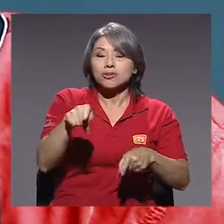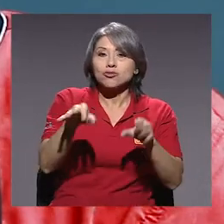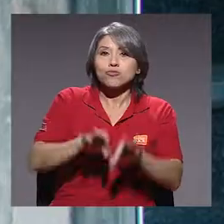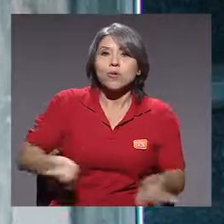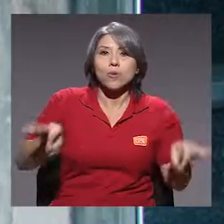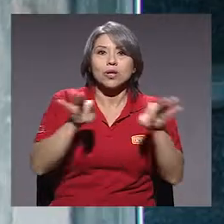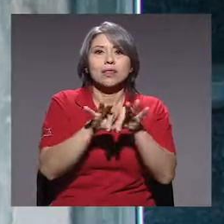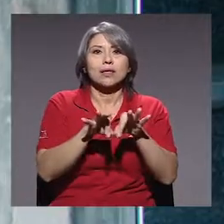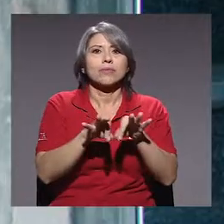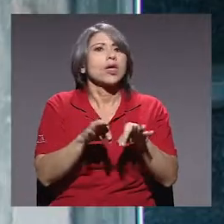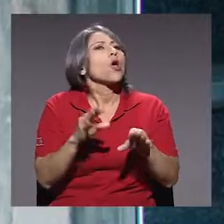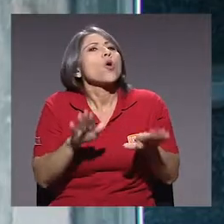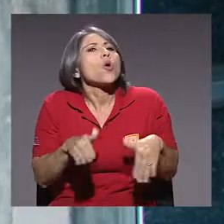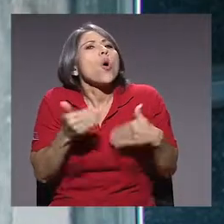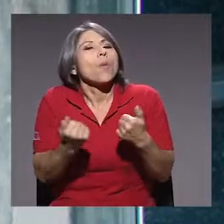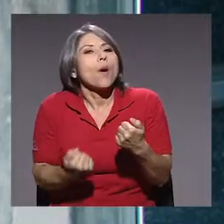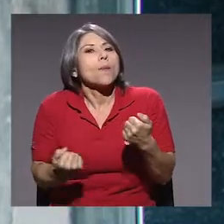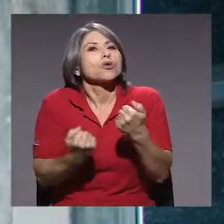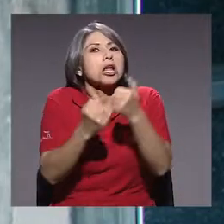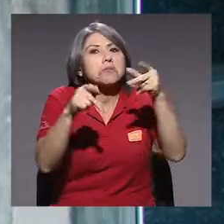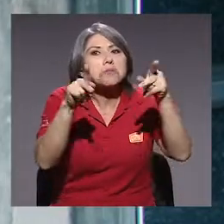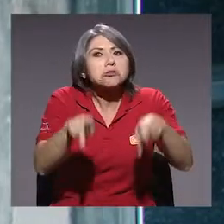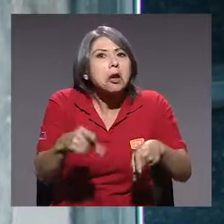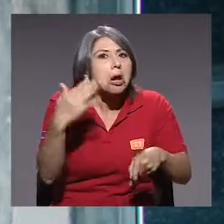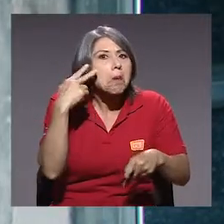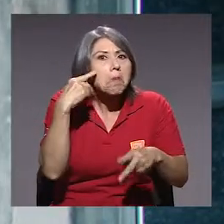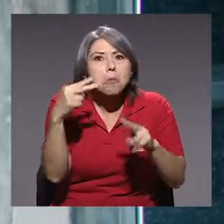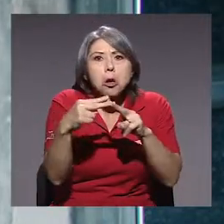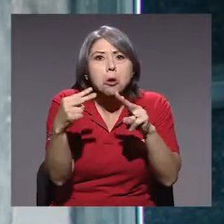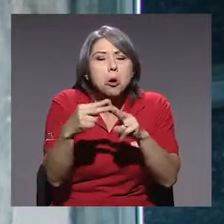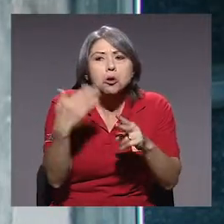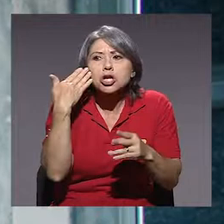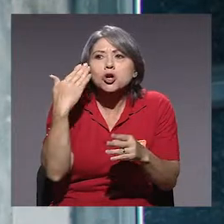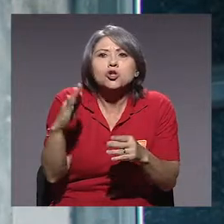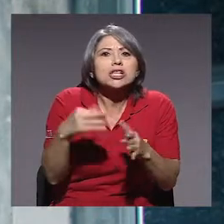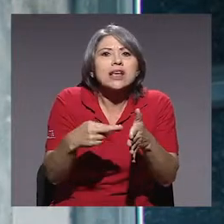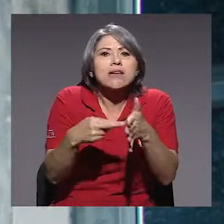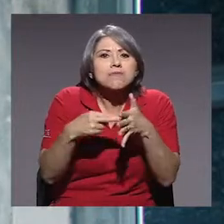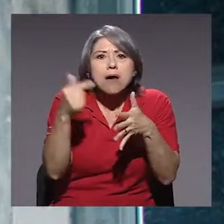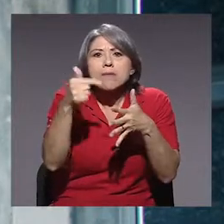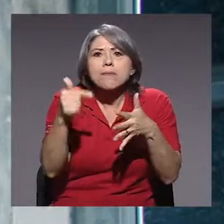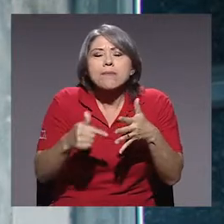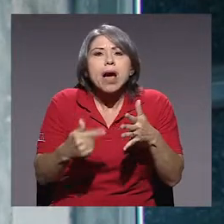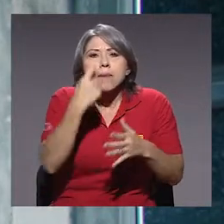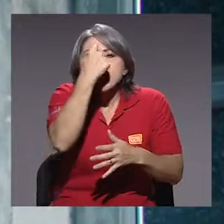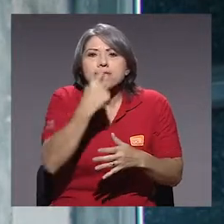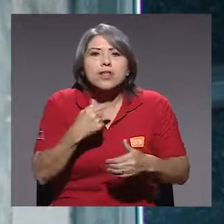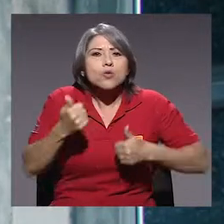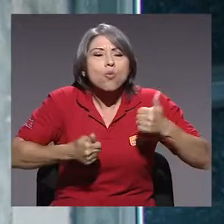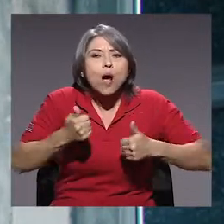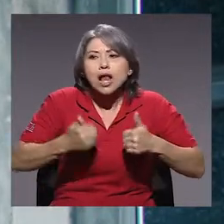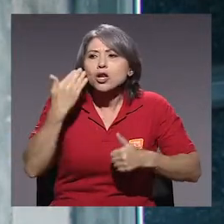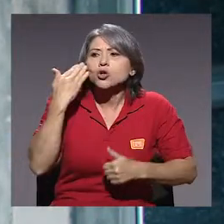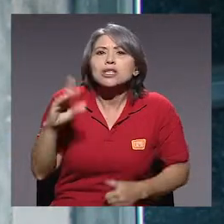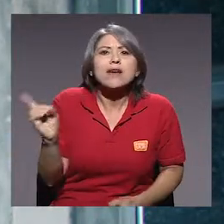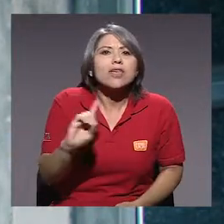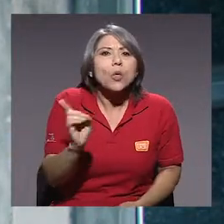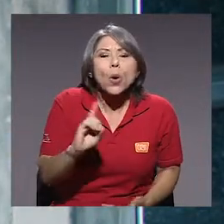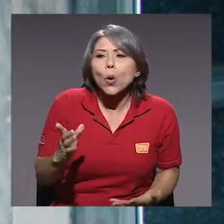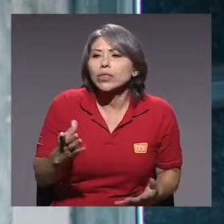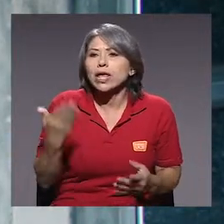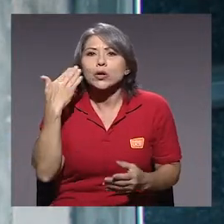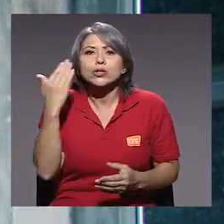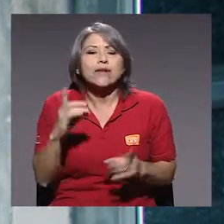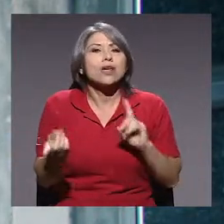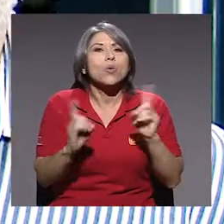emprendedor. Cómo apoyar a alguien que no se conoce, que no se sabe cuál es el perfil, que no se sabe dónde están, que no se sabe cuáles